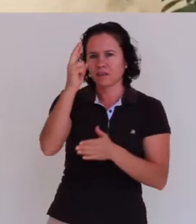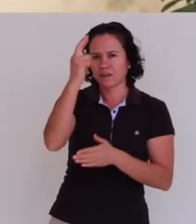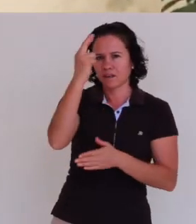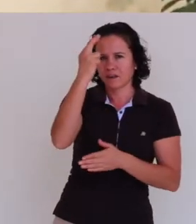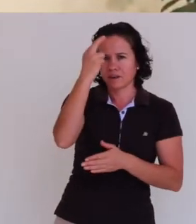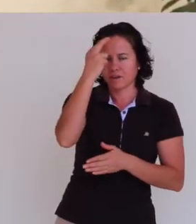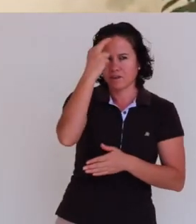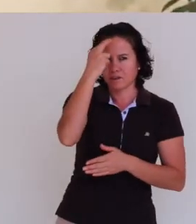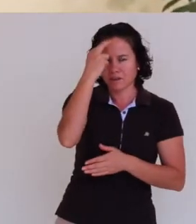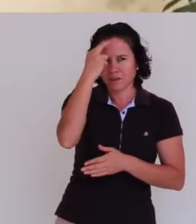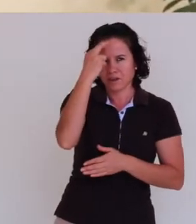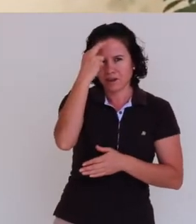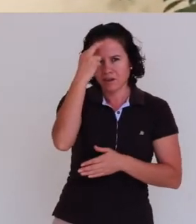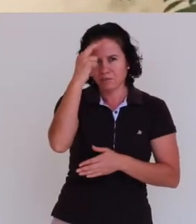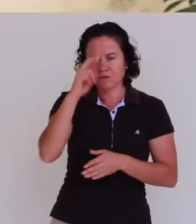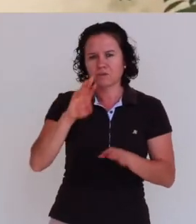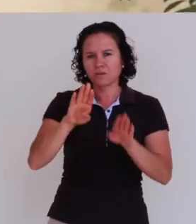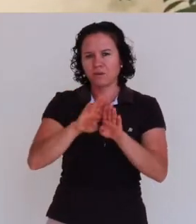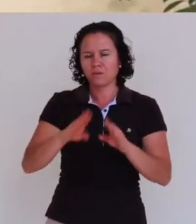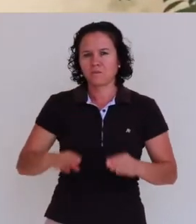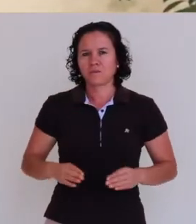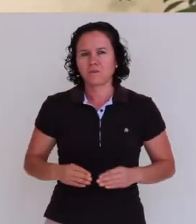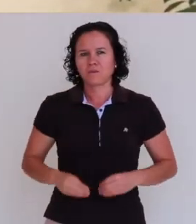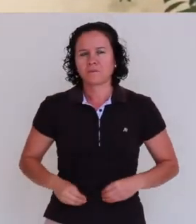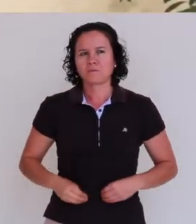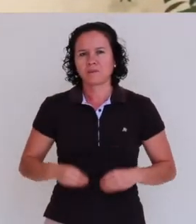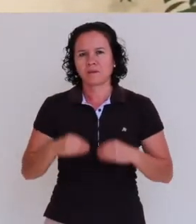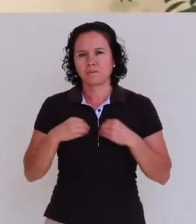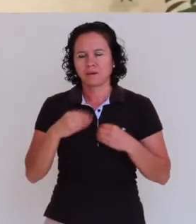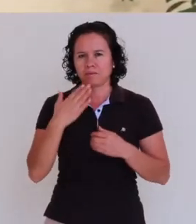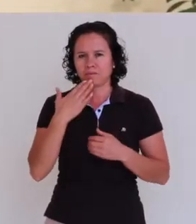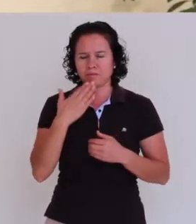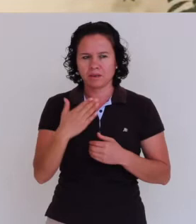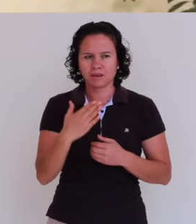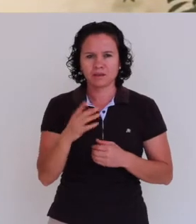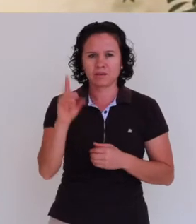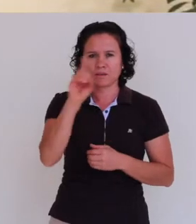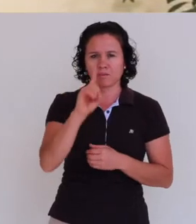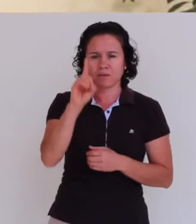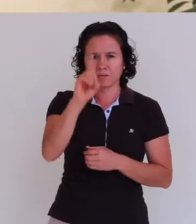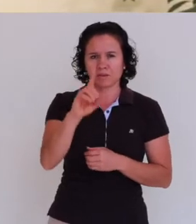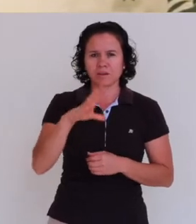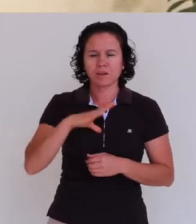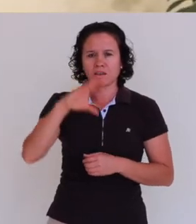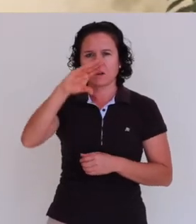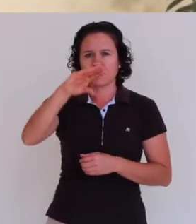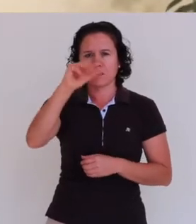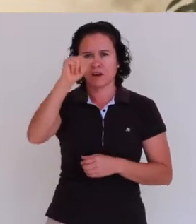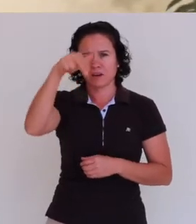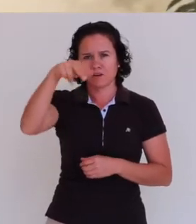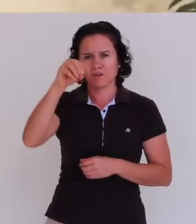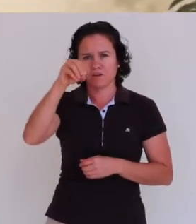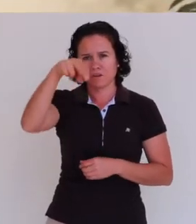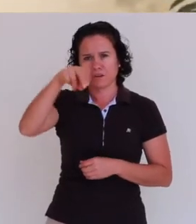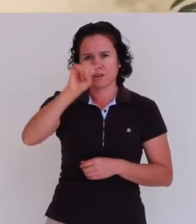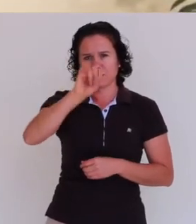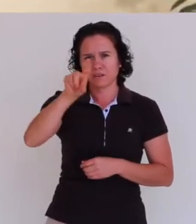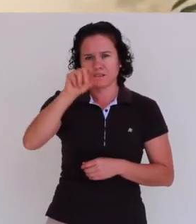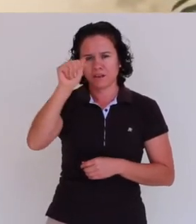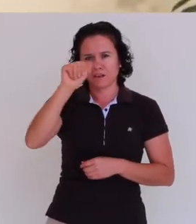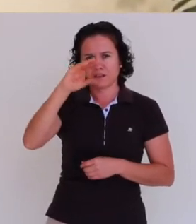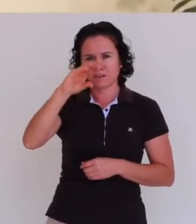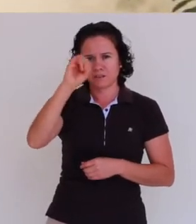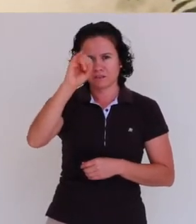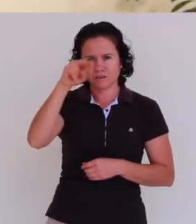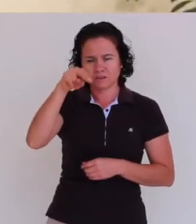debemos ir llevando nuestro camino de santificación. El domingo tenemos la canonización de varios hermanos